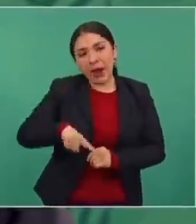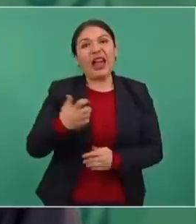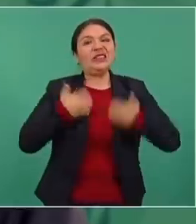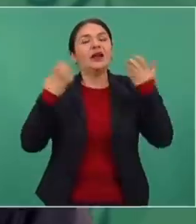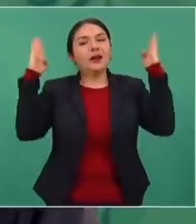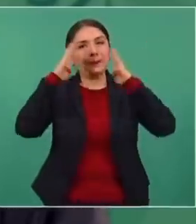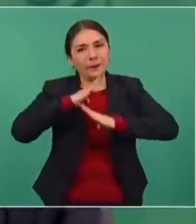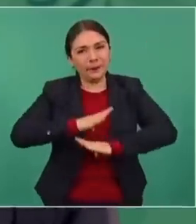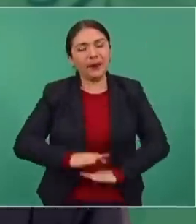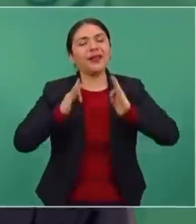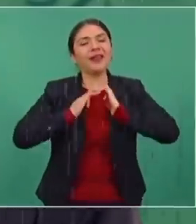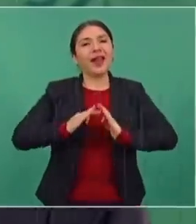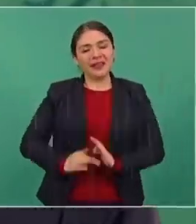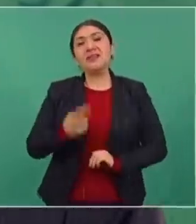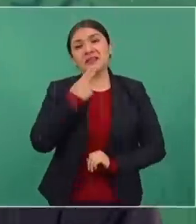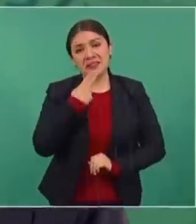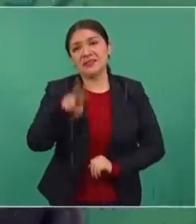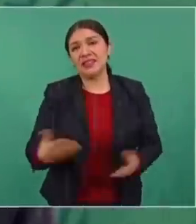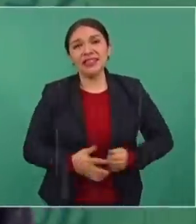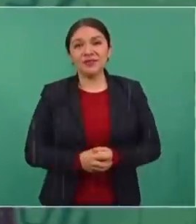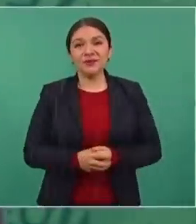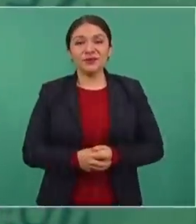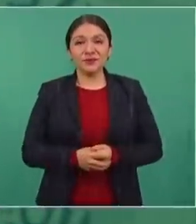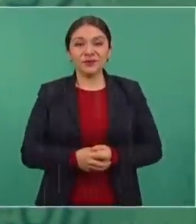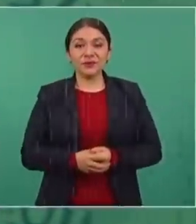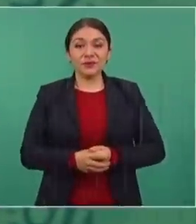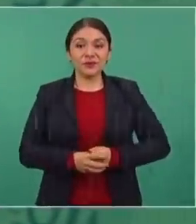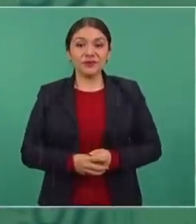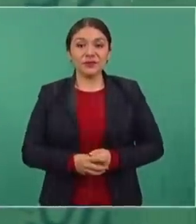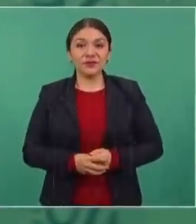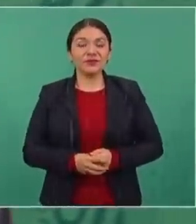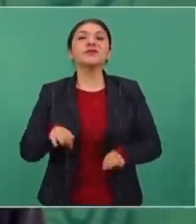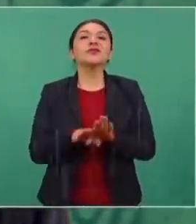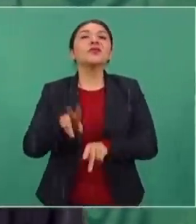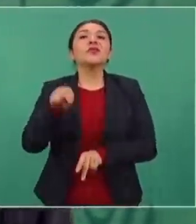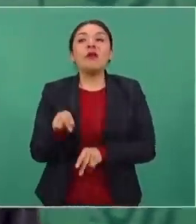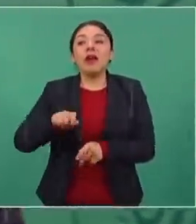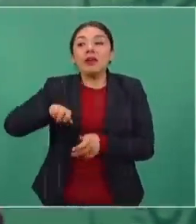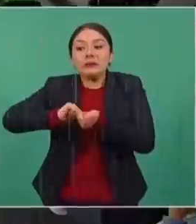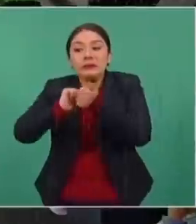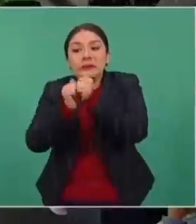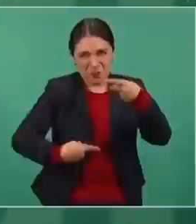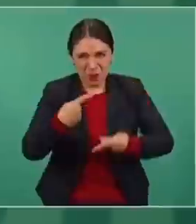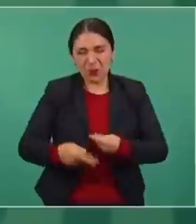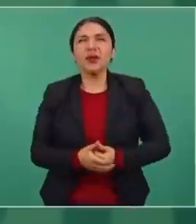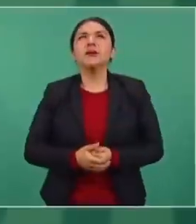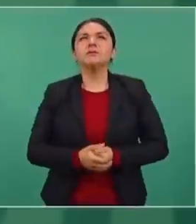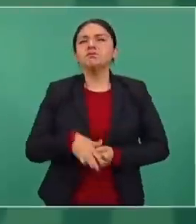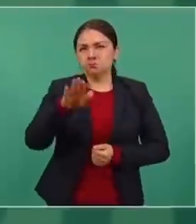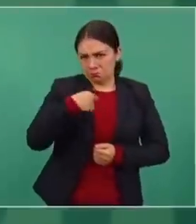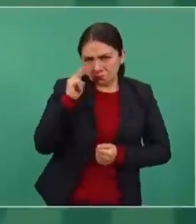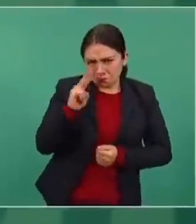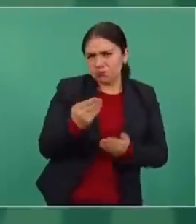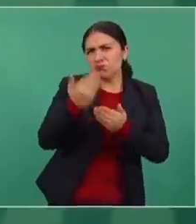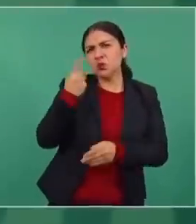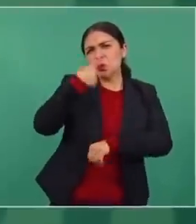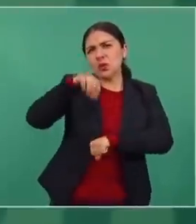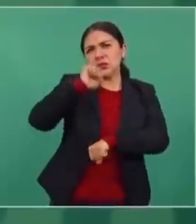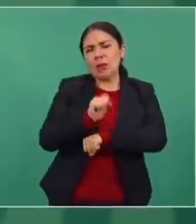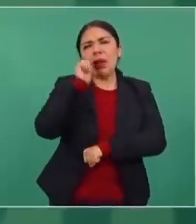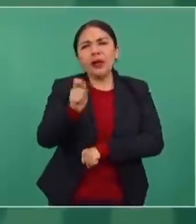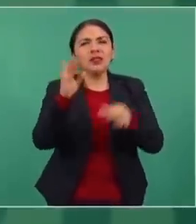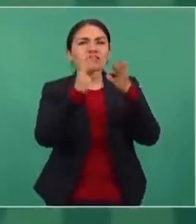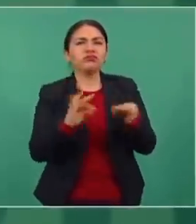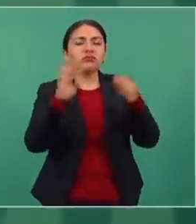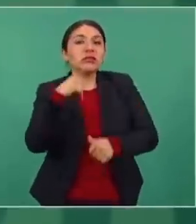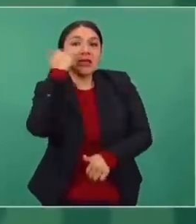no enojarse, estar sereno siempre, tranquilo, o sea, no te calientes granizo. Sí, vi con detalle fue la semana pasada lo que se